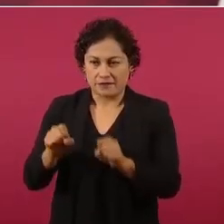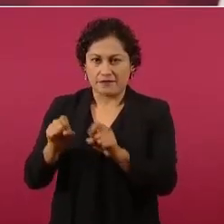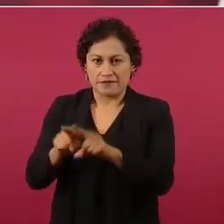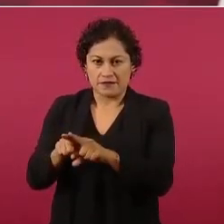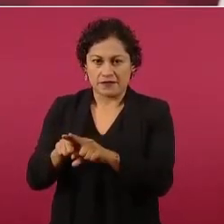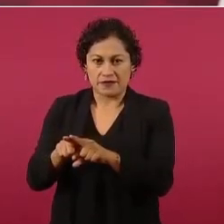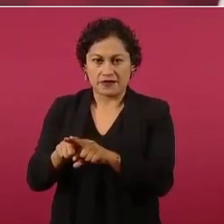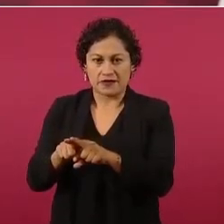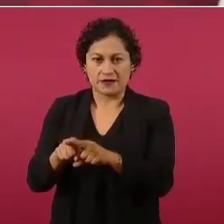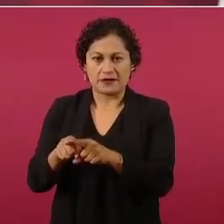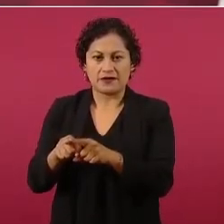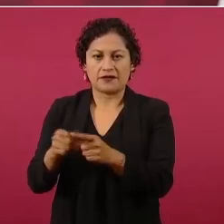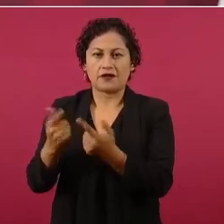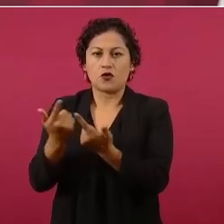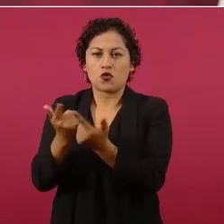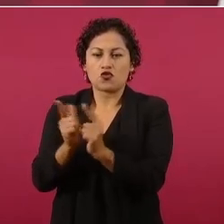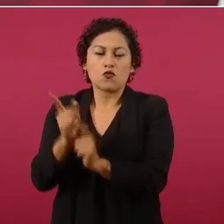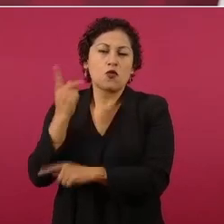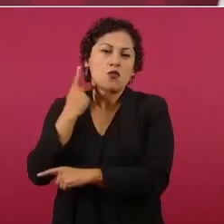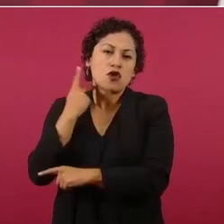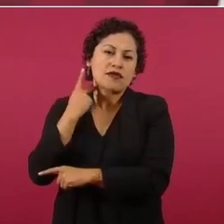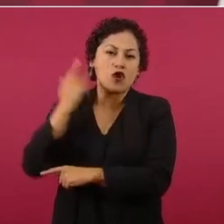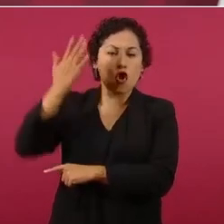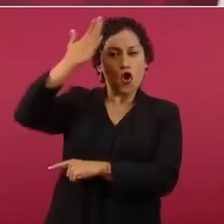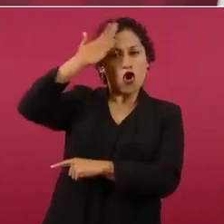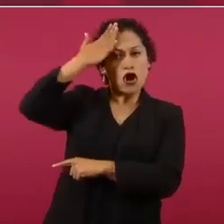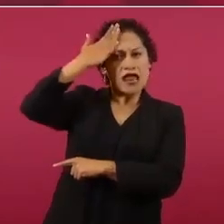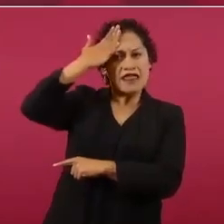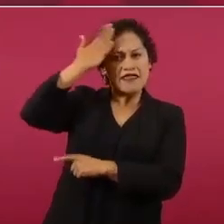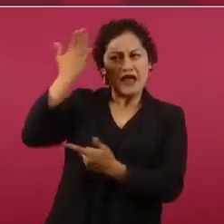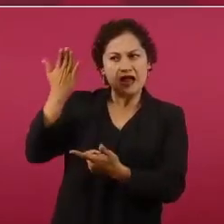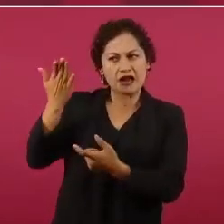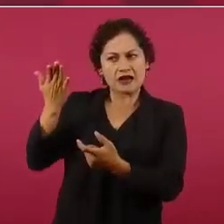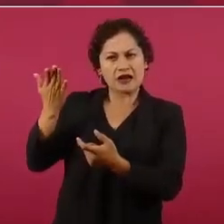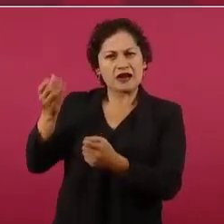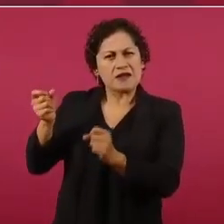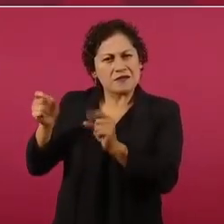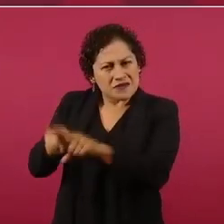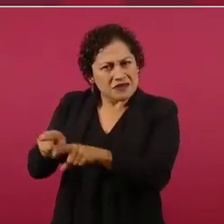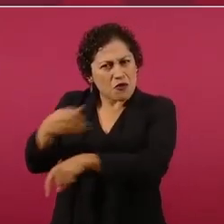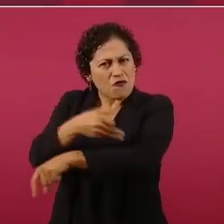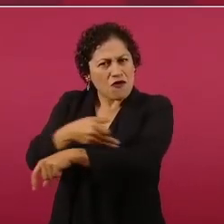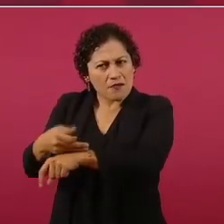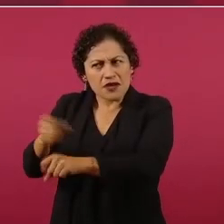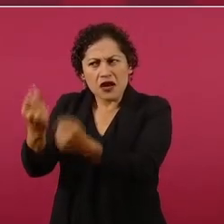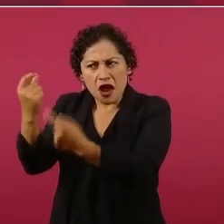los líderes de los partidos y sus familiares y en muchos casos?